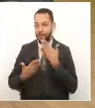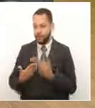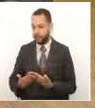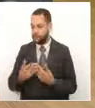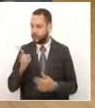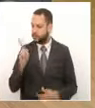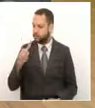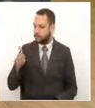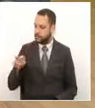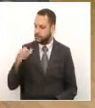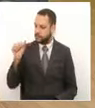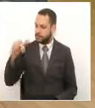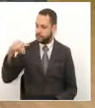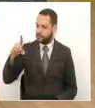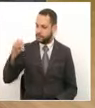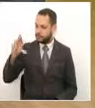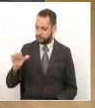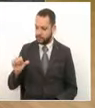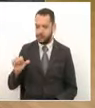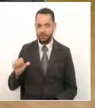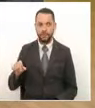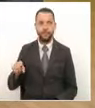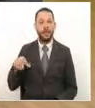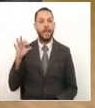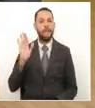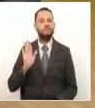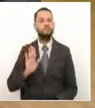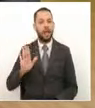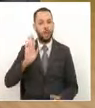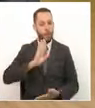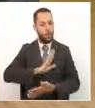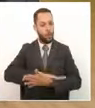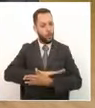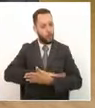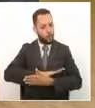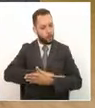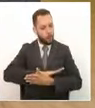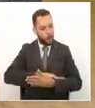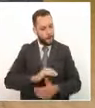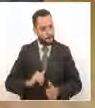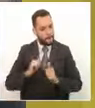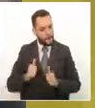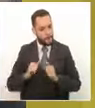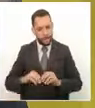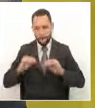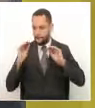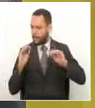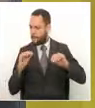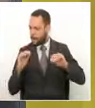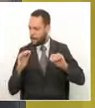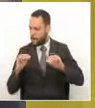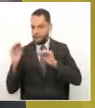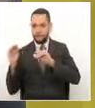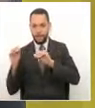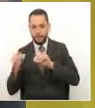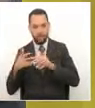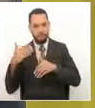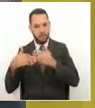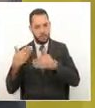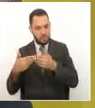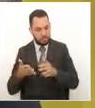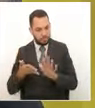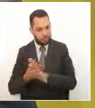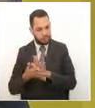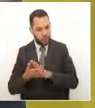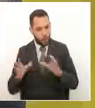que el doctor Javier ha sido muy juicioso a la hora de hacer pedagogía frente al proceso, igual usted, todo el